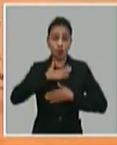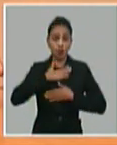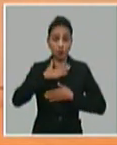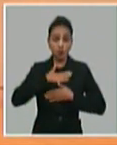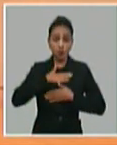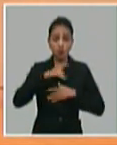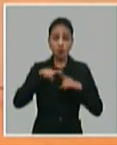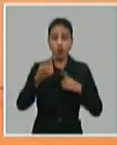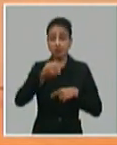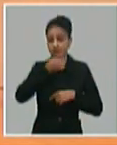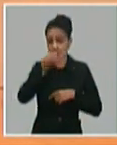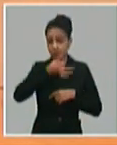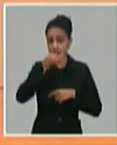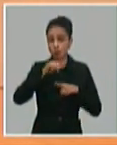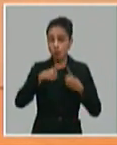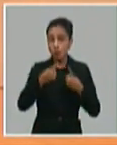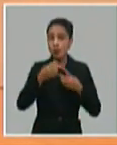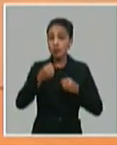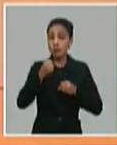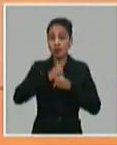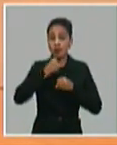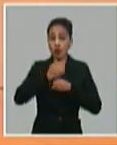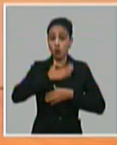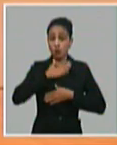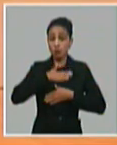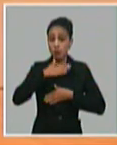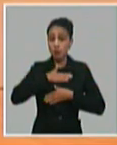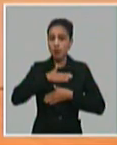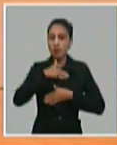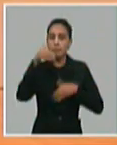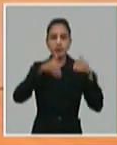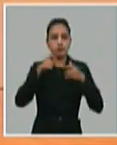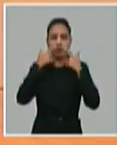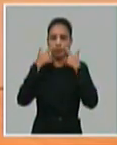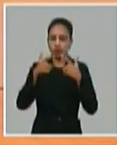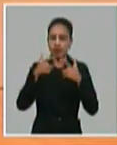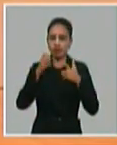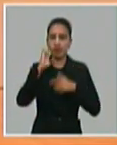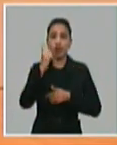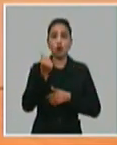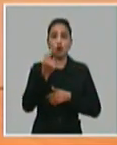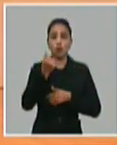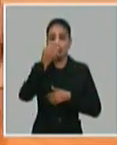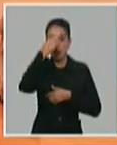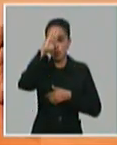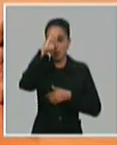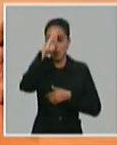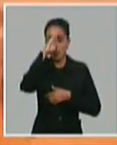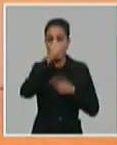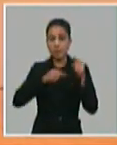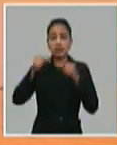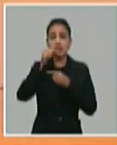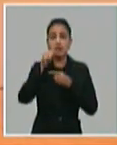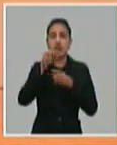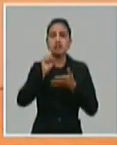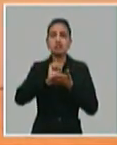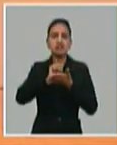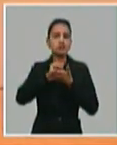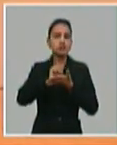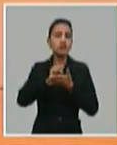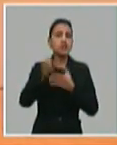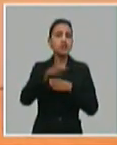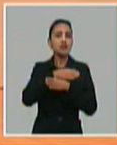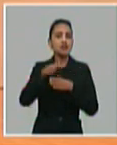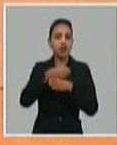porque el sector estatal ya tiene una participación muy importante en la economía, sobre todo en la prestación de diferentes tipos